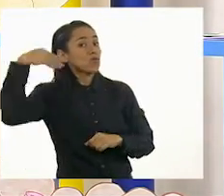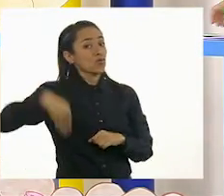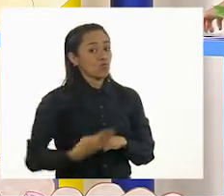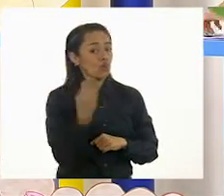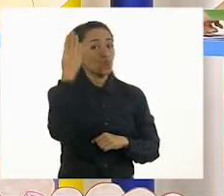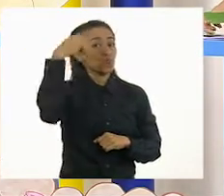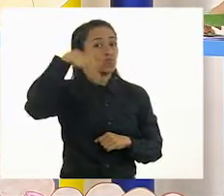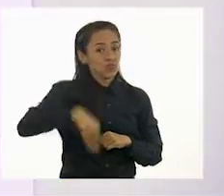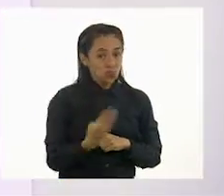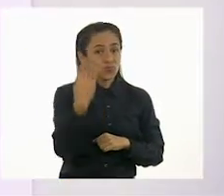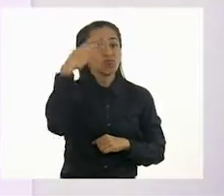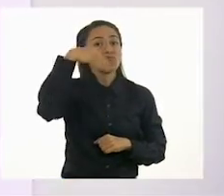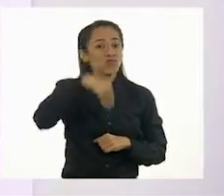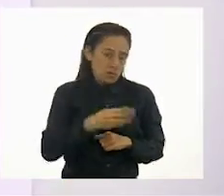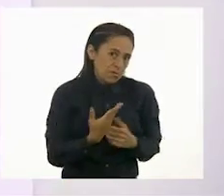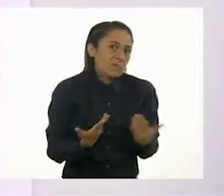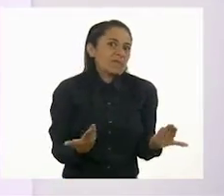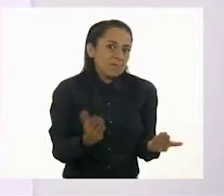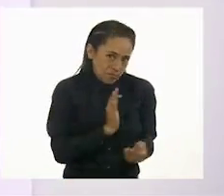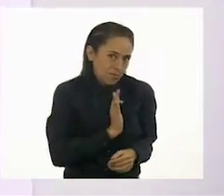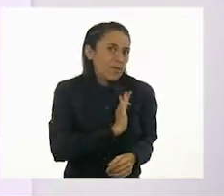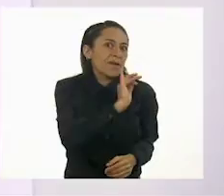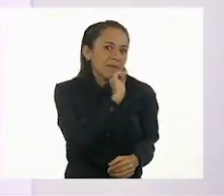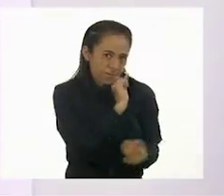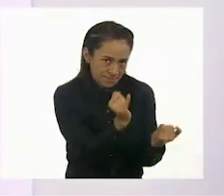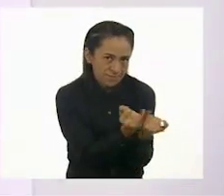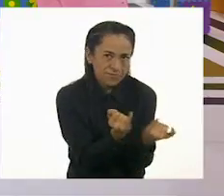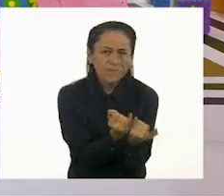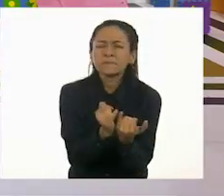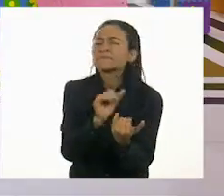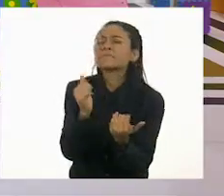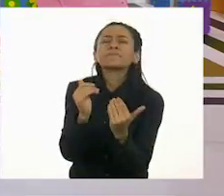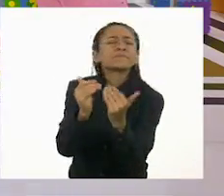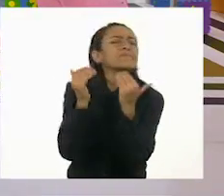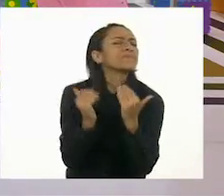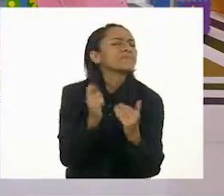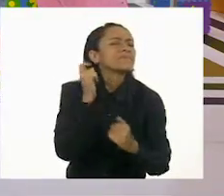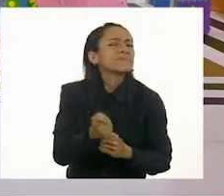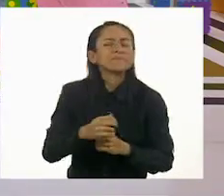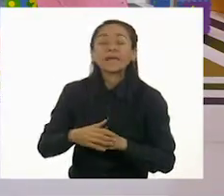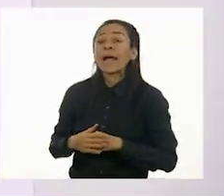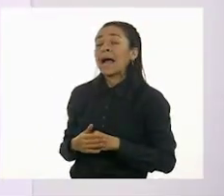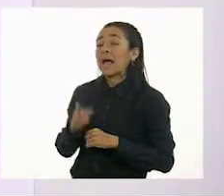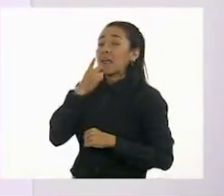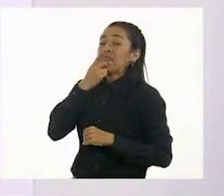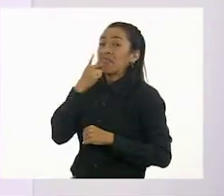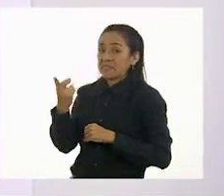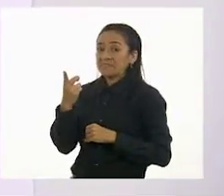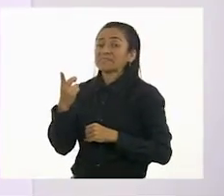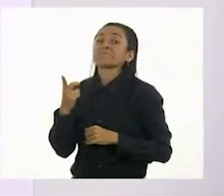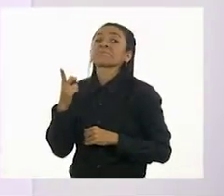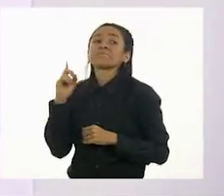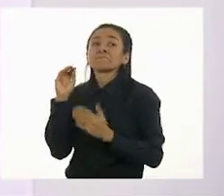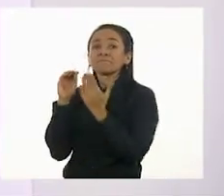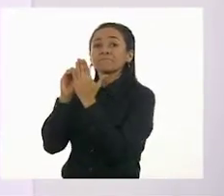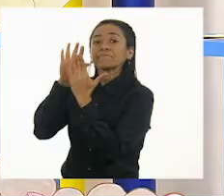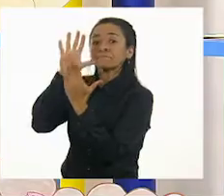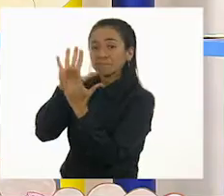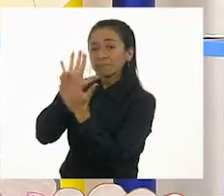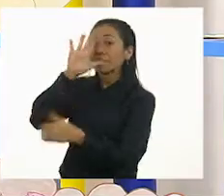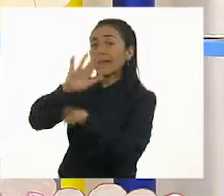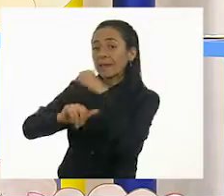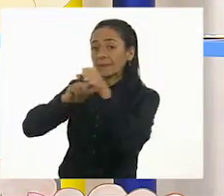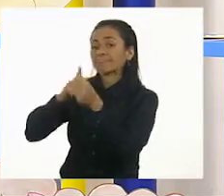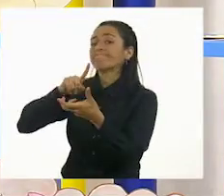un delfín. Vamos a continuar. ¿Qué más nos pide Ale? Nos pide un animal doméstico. Animales